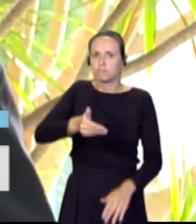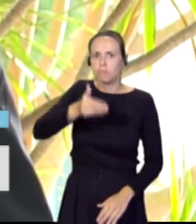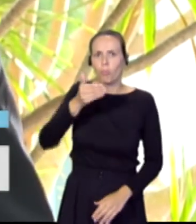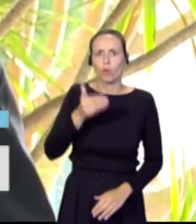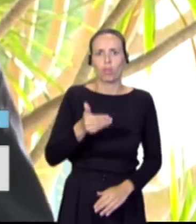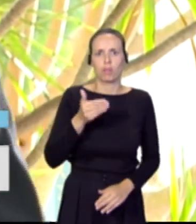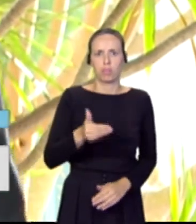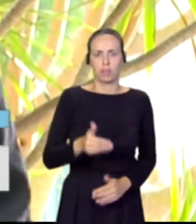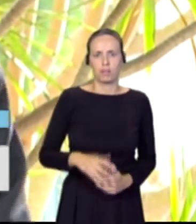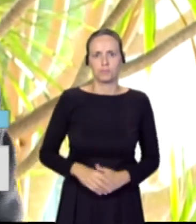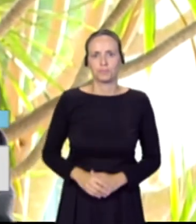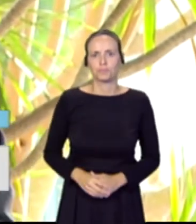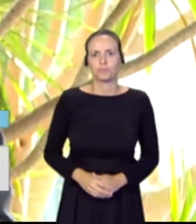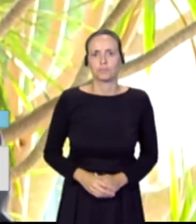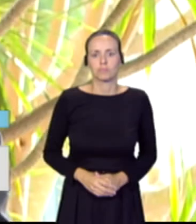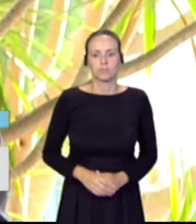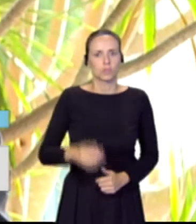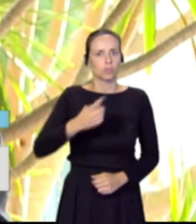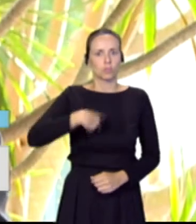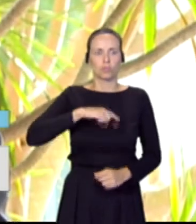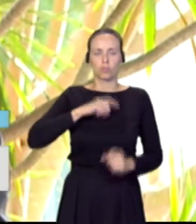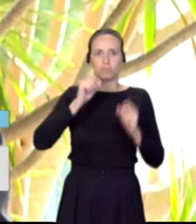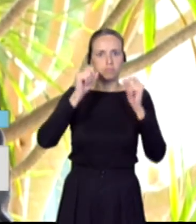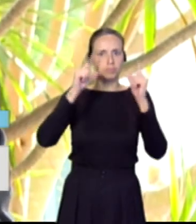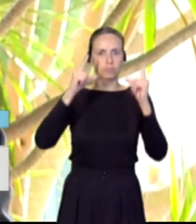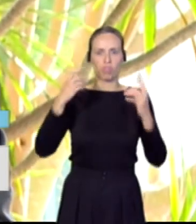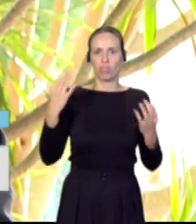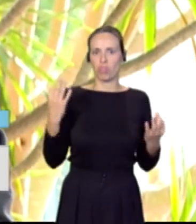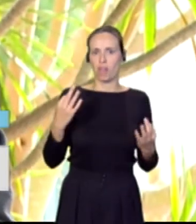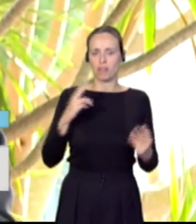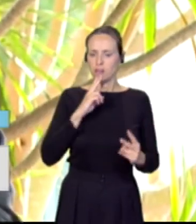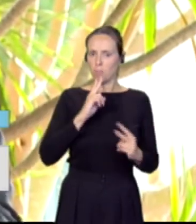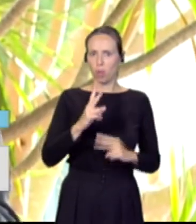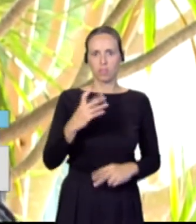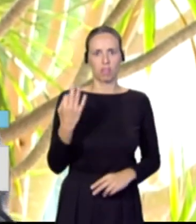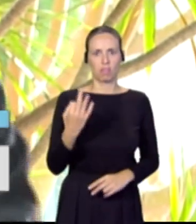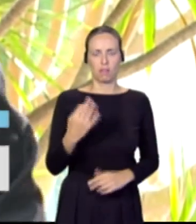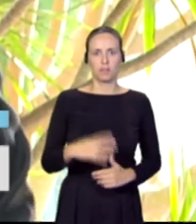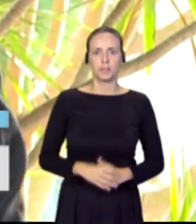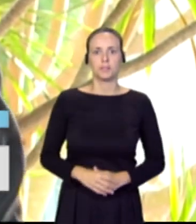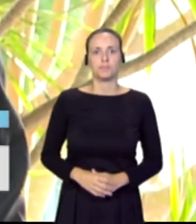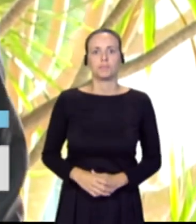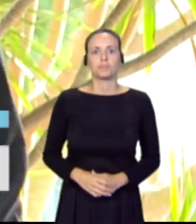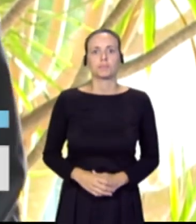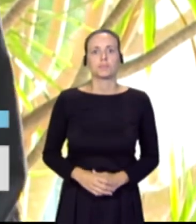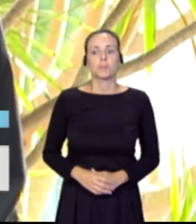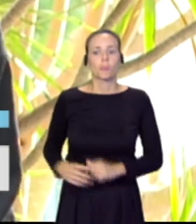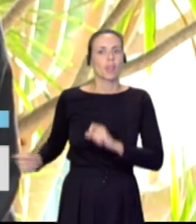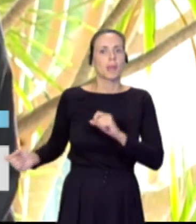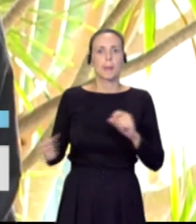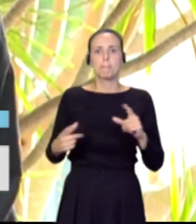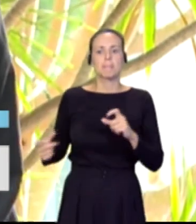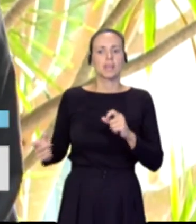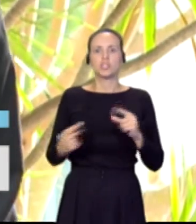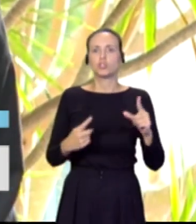en que tenemos que reaccionar. La inmigración trasciende frontieras